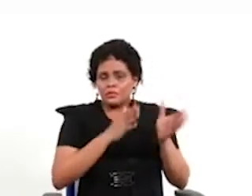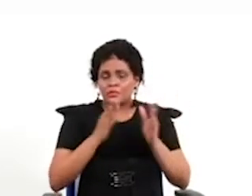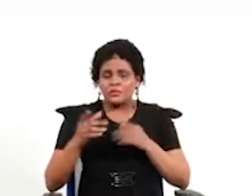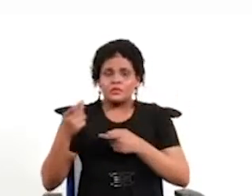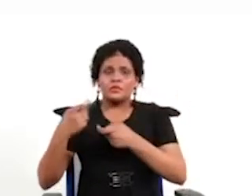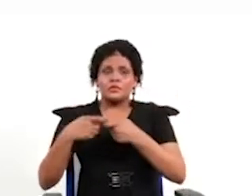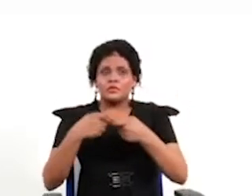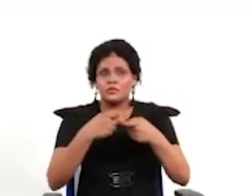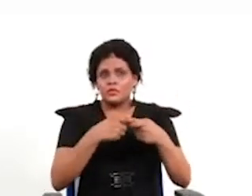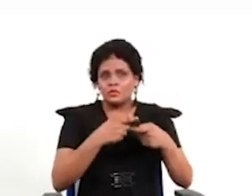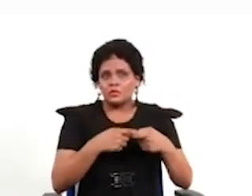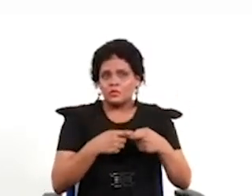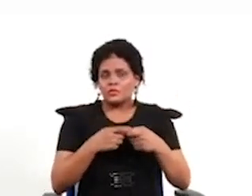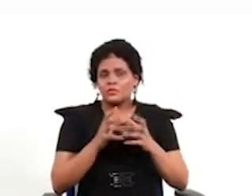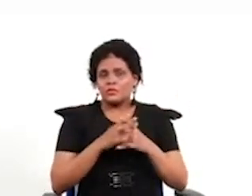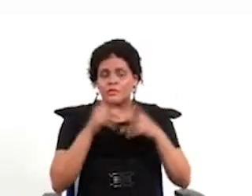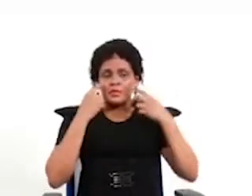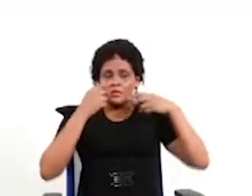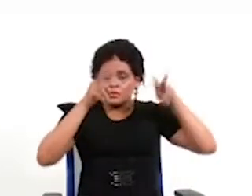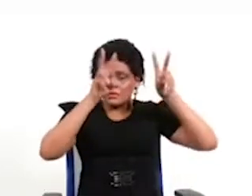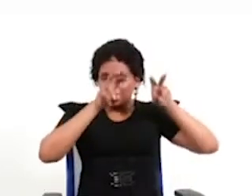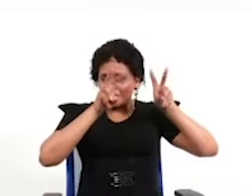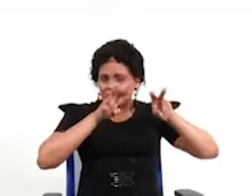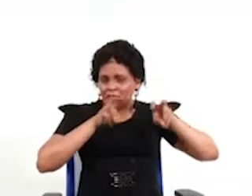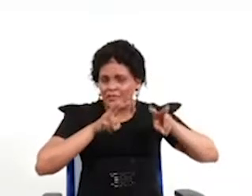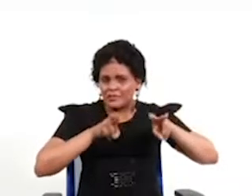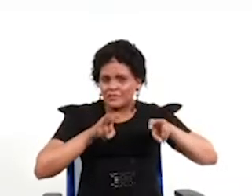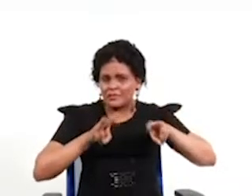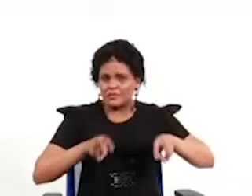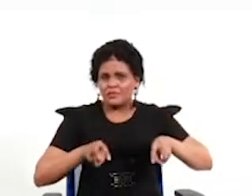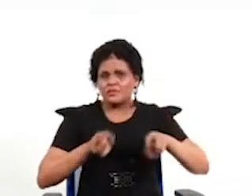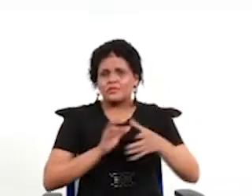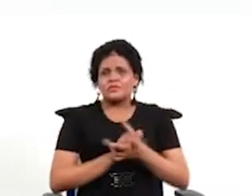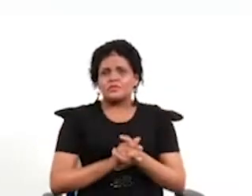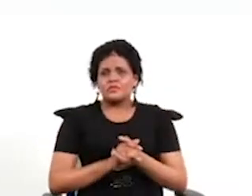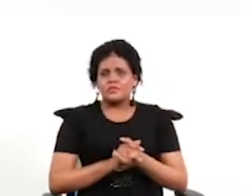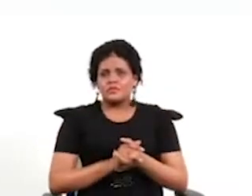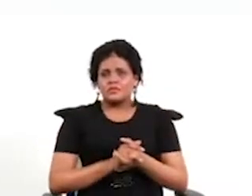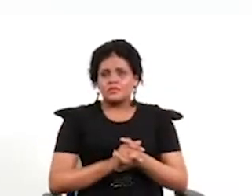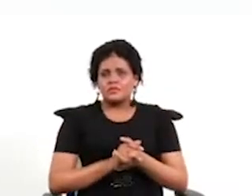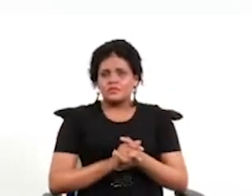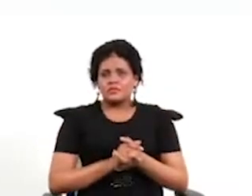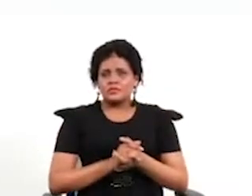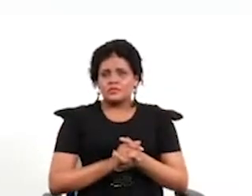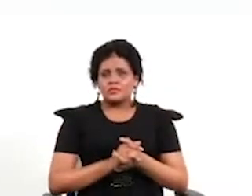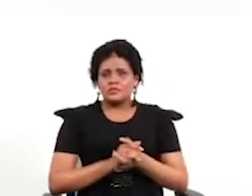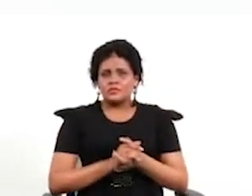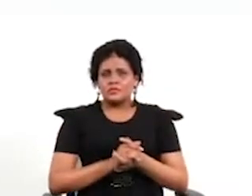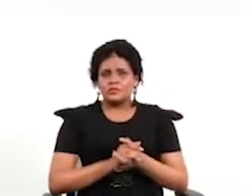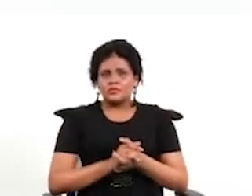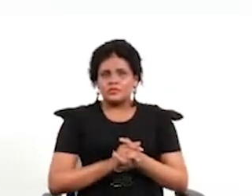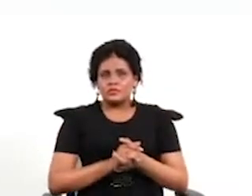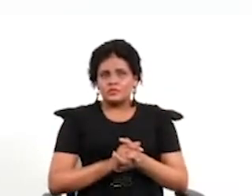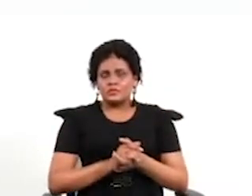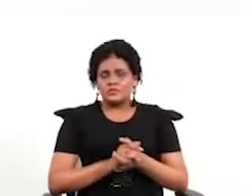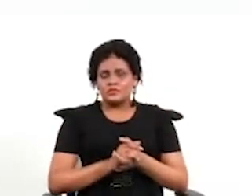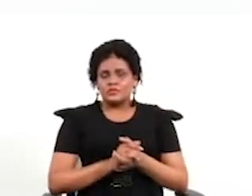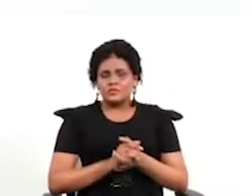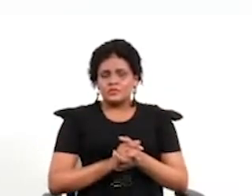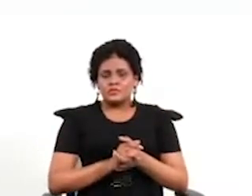es que, si bien se ha hablado mucho en estas décadas, son cinco décadas de